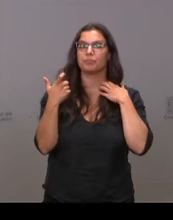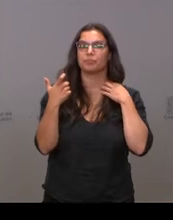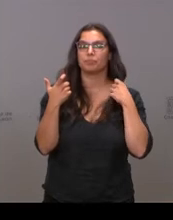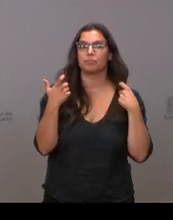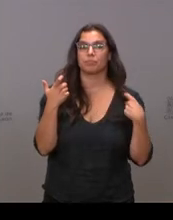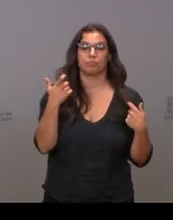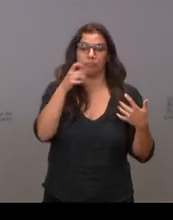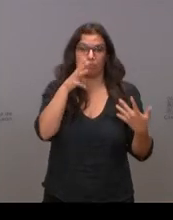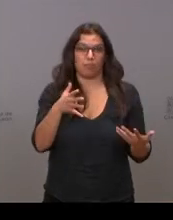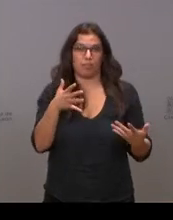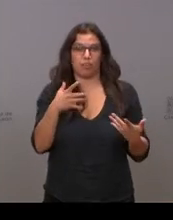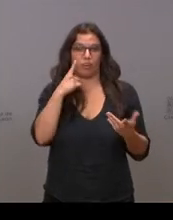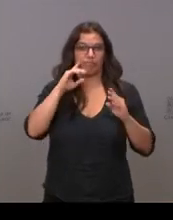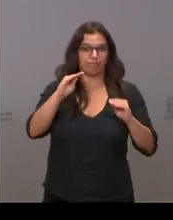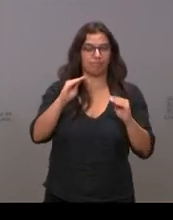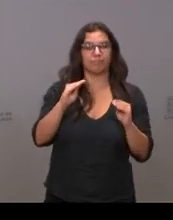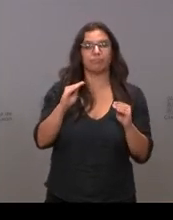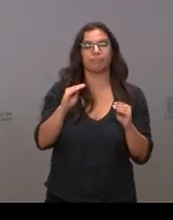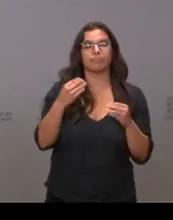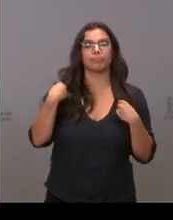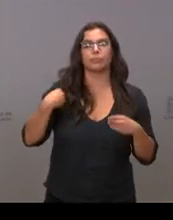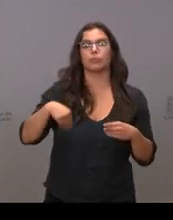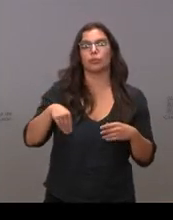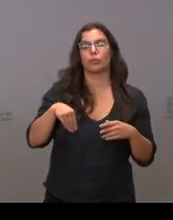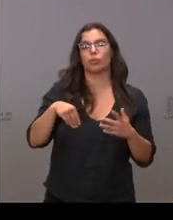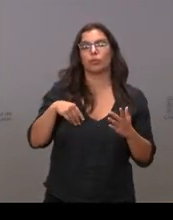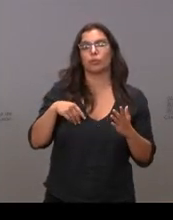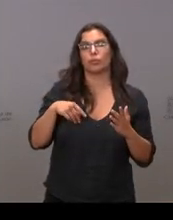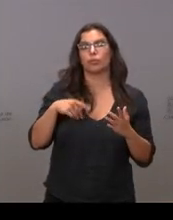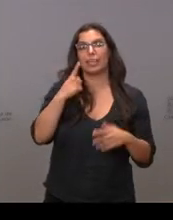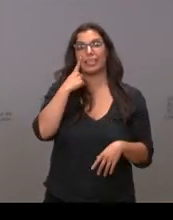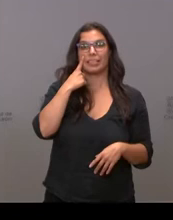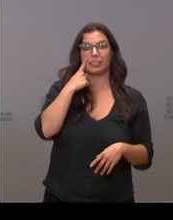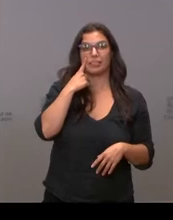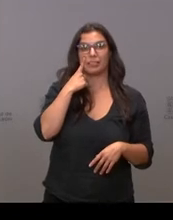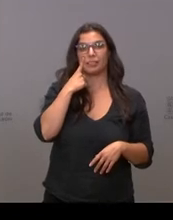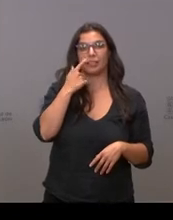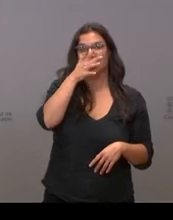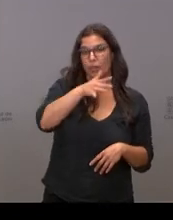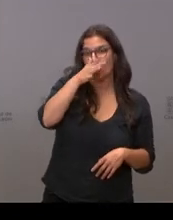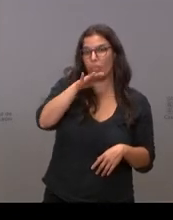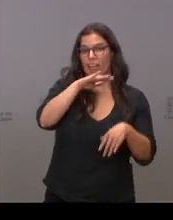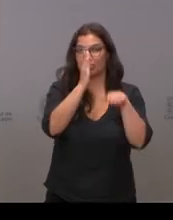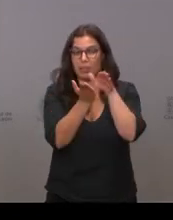actualidad, cómo está el cumplimiento de las inspecciones, denuncias, expedientes,